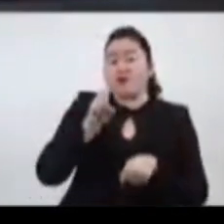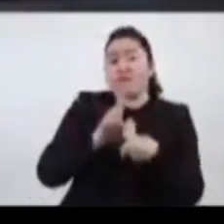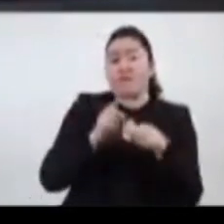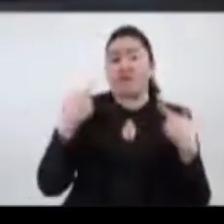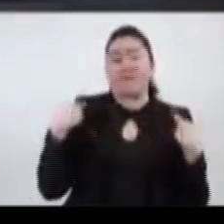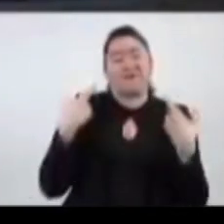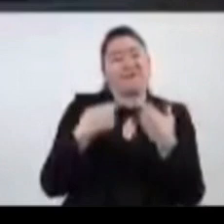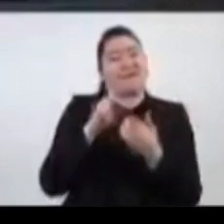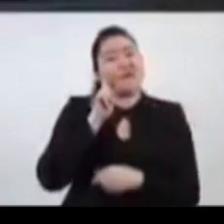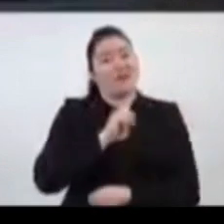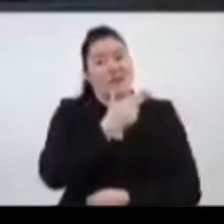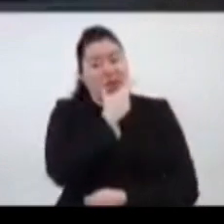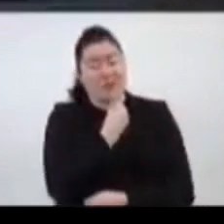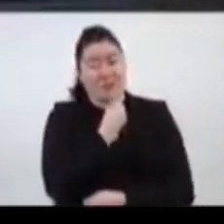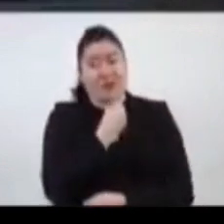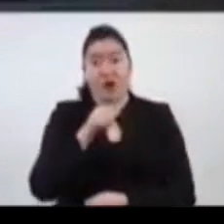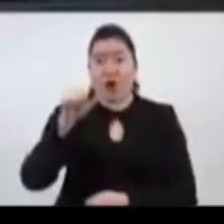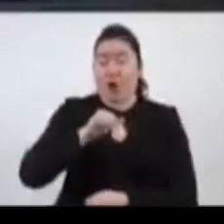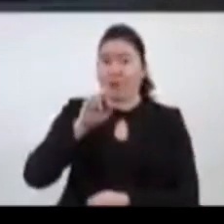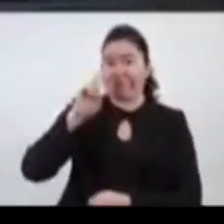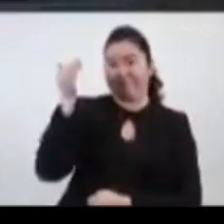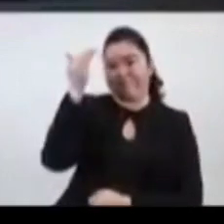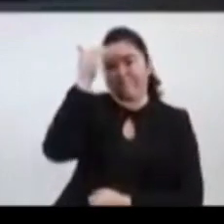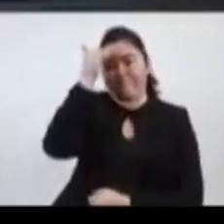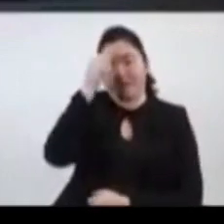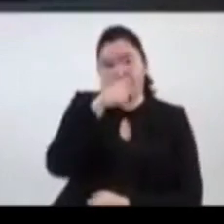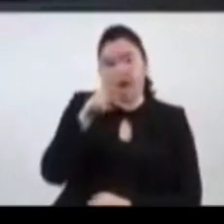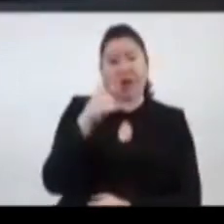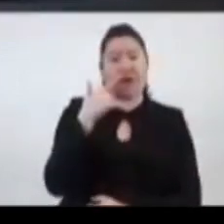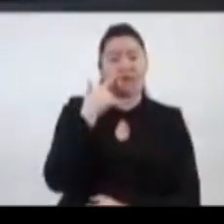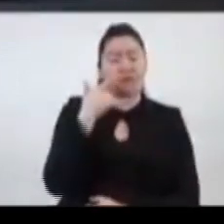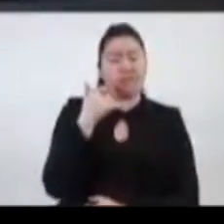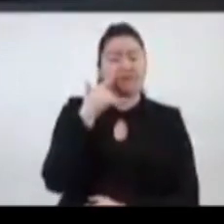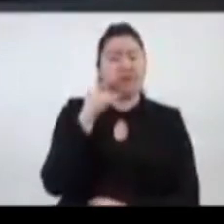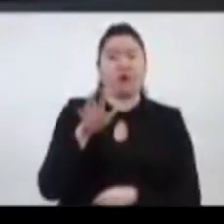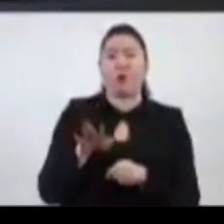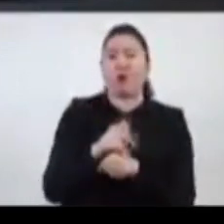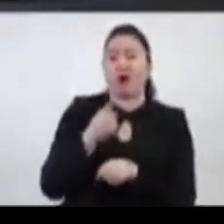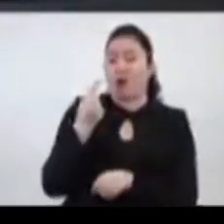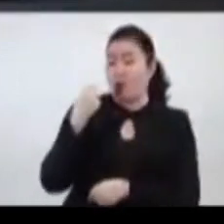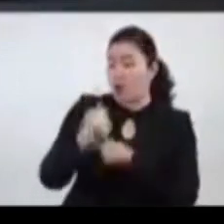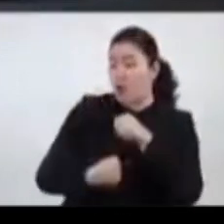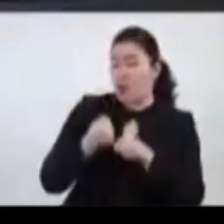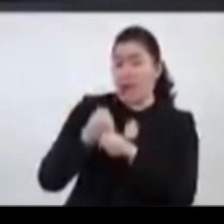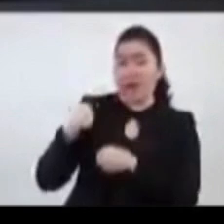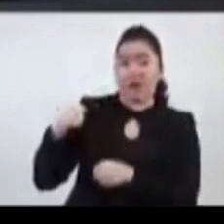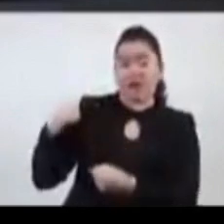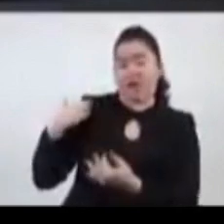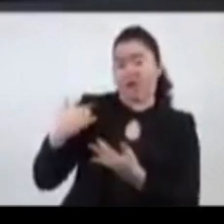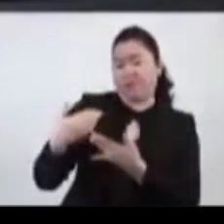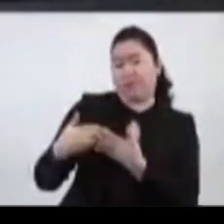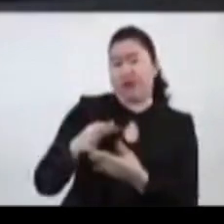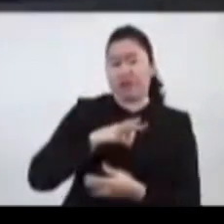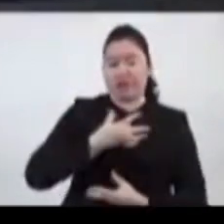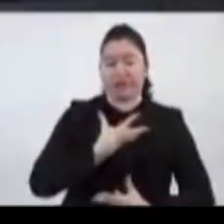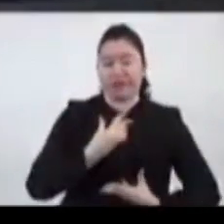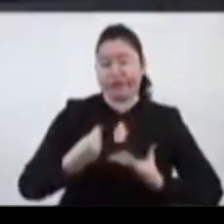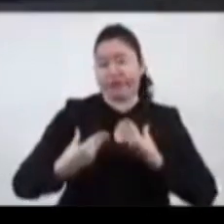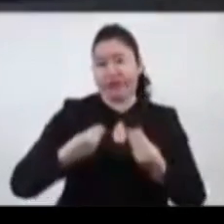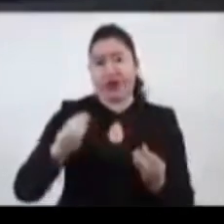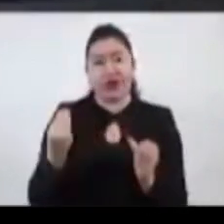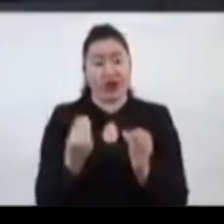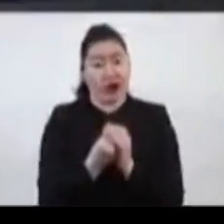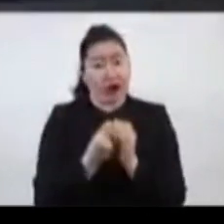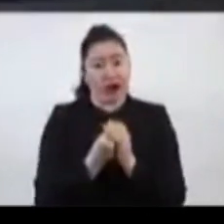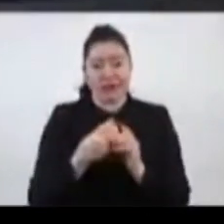Maestra y hacemos un gran reconocimiento por ese esfuerzo en este más de un año de pandemia, donde han sostenido clases